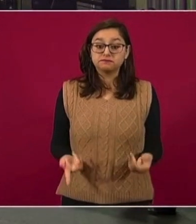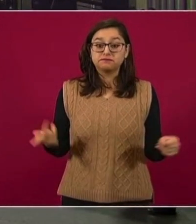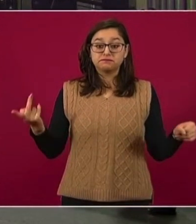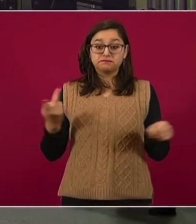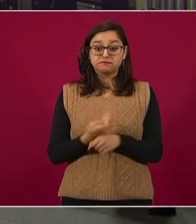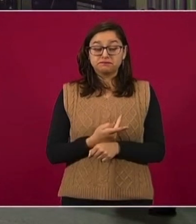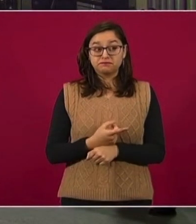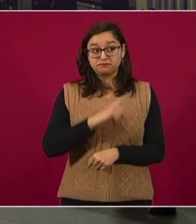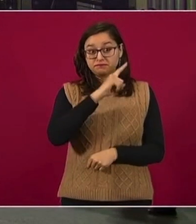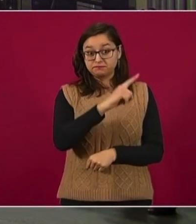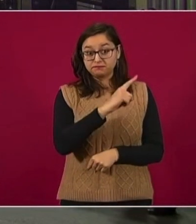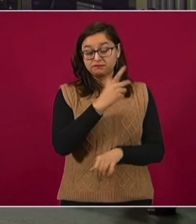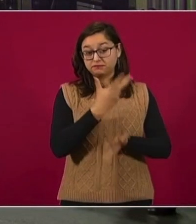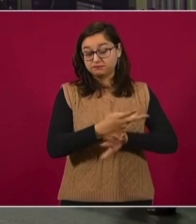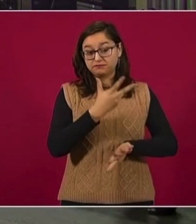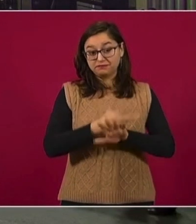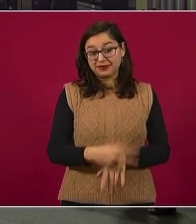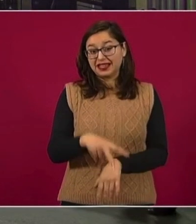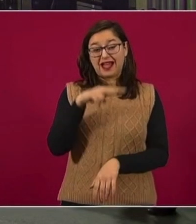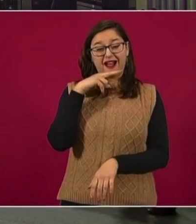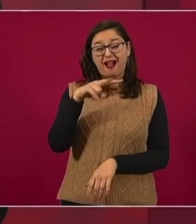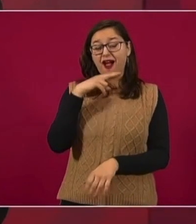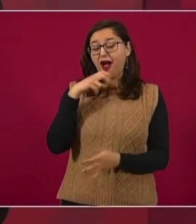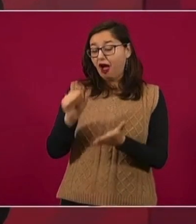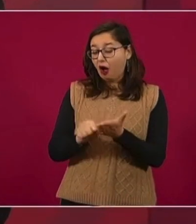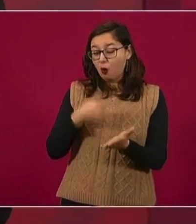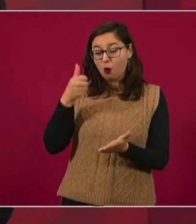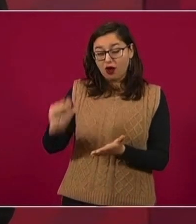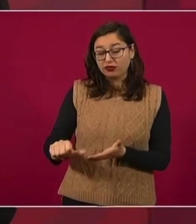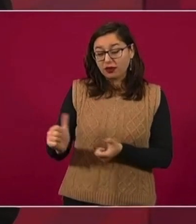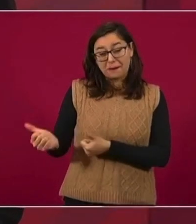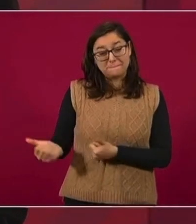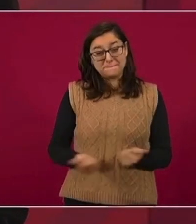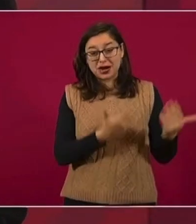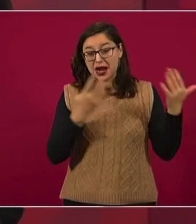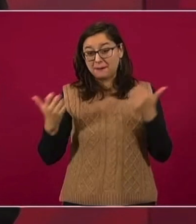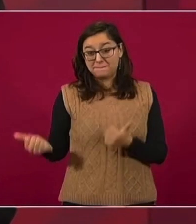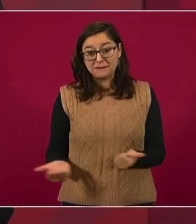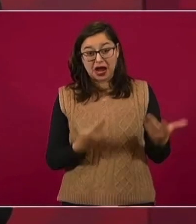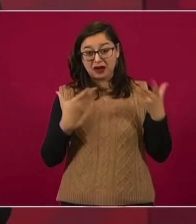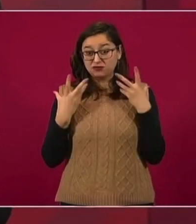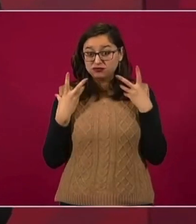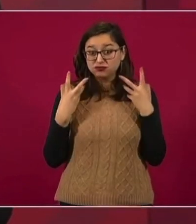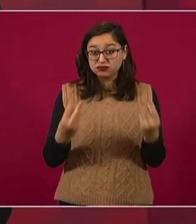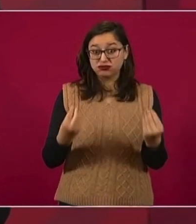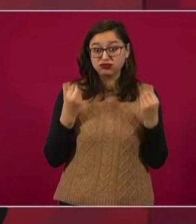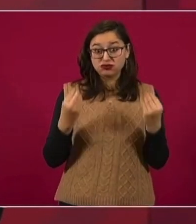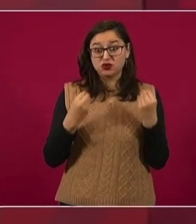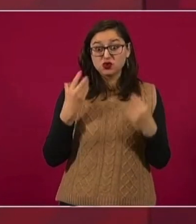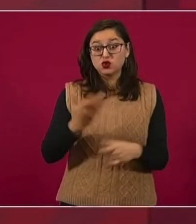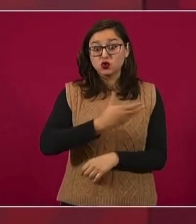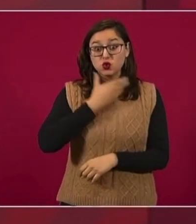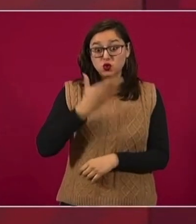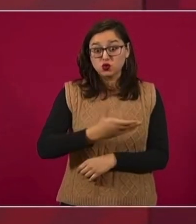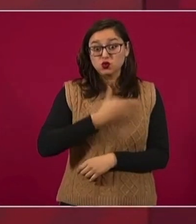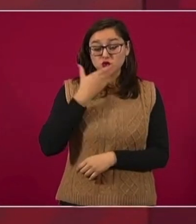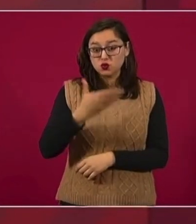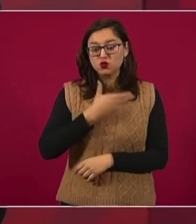aguacate de México, y hubo lo del